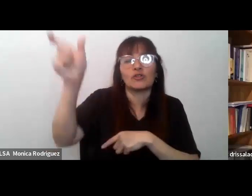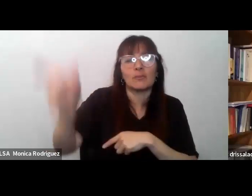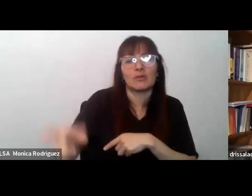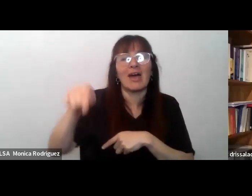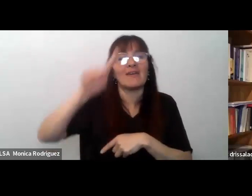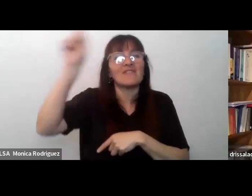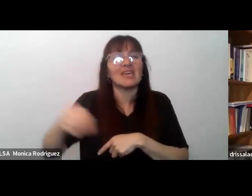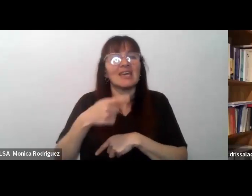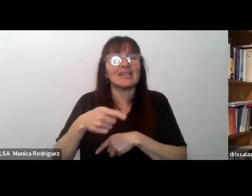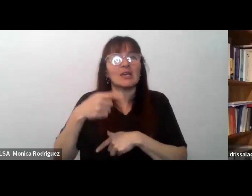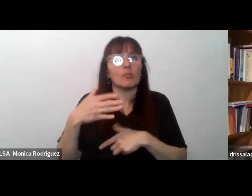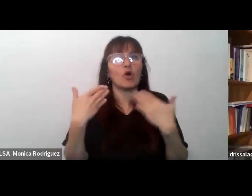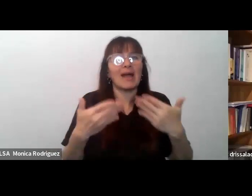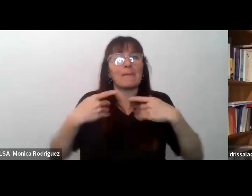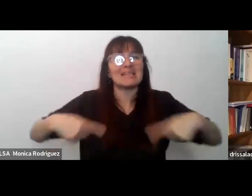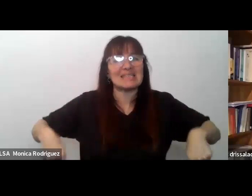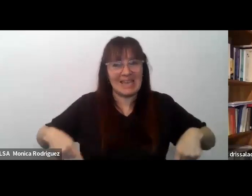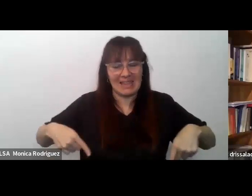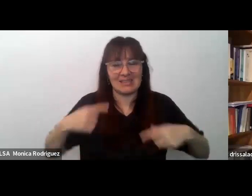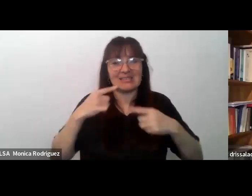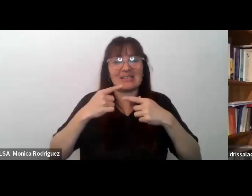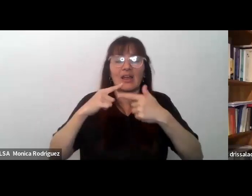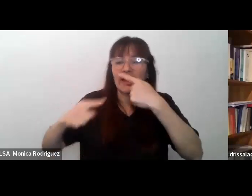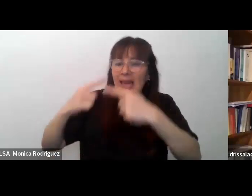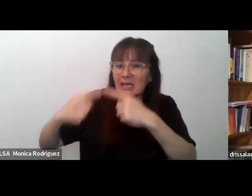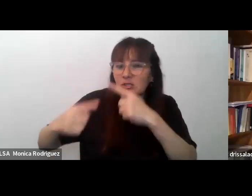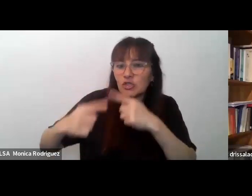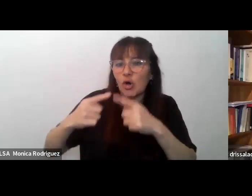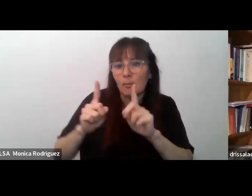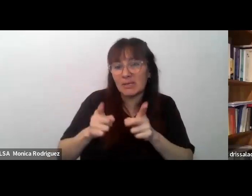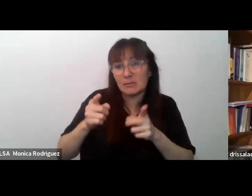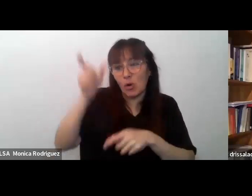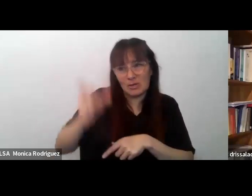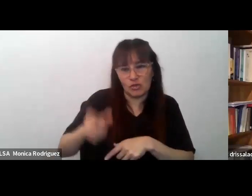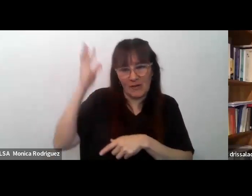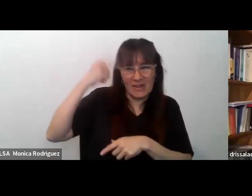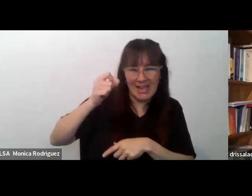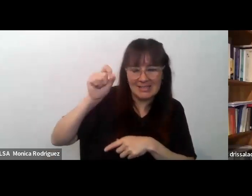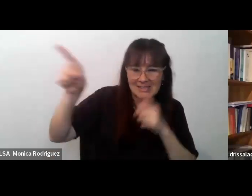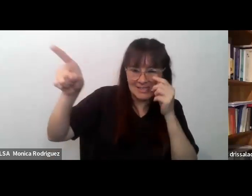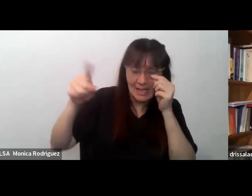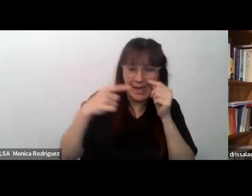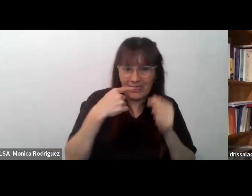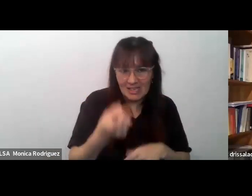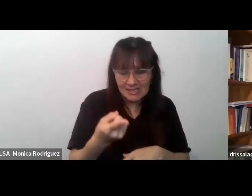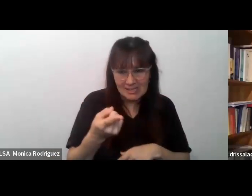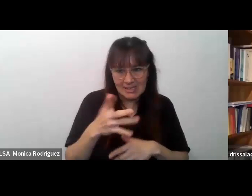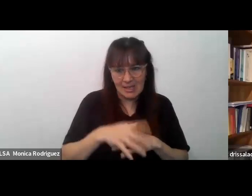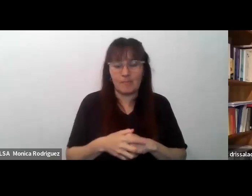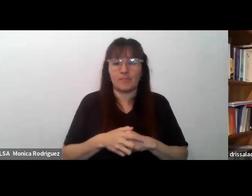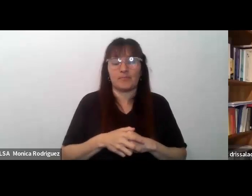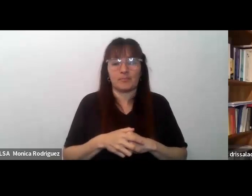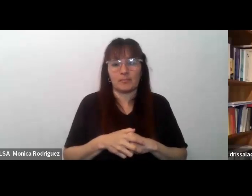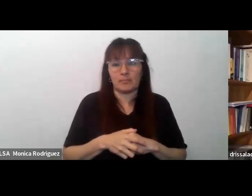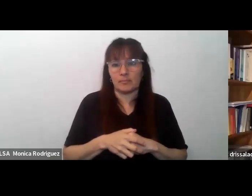capacidades de estar en relación como dice Vincent de Golejac en relación con un semejante diferente